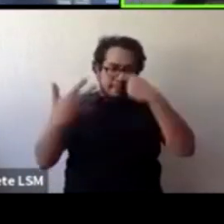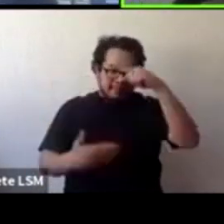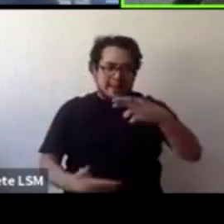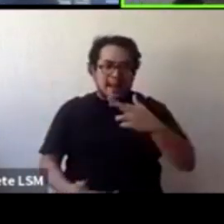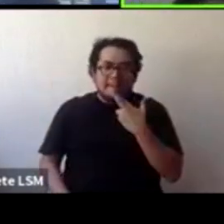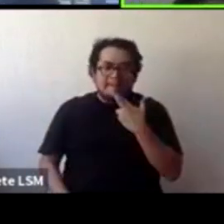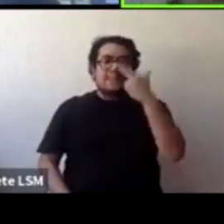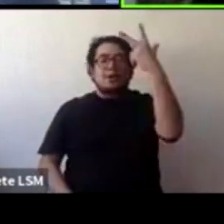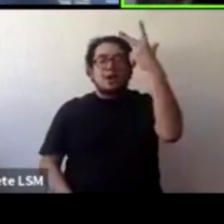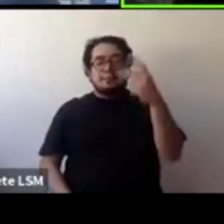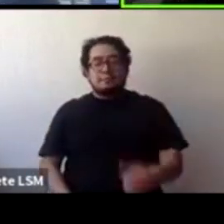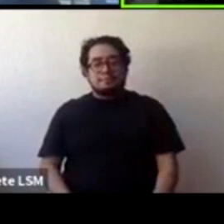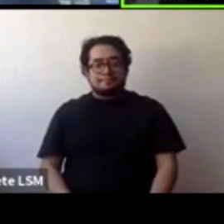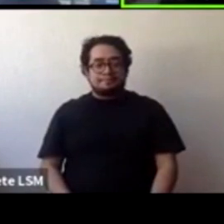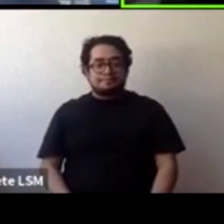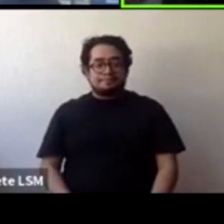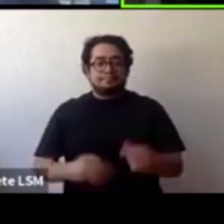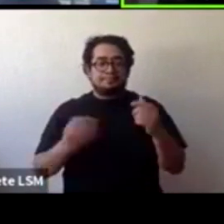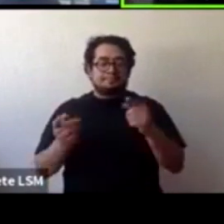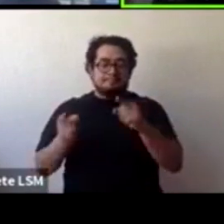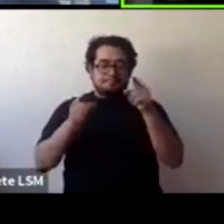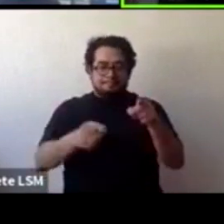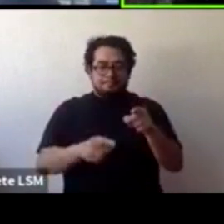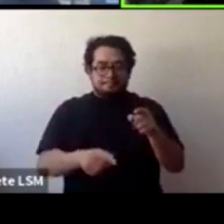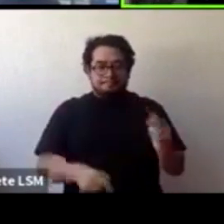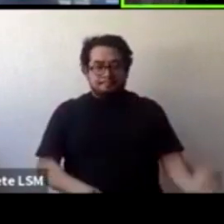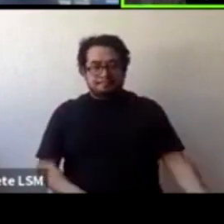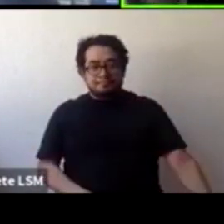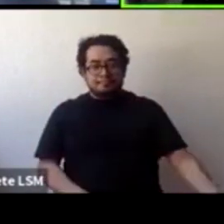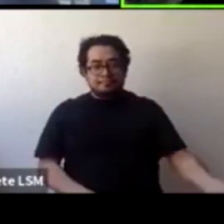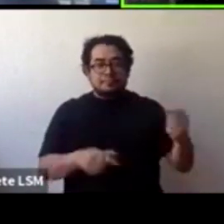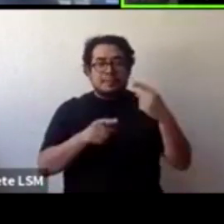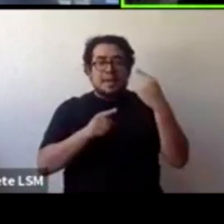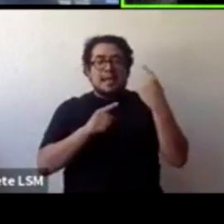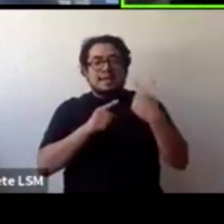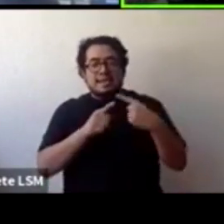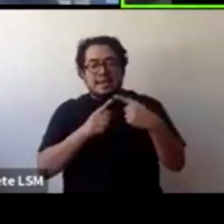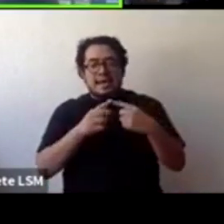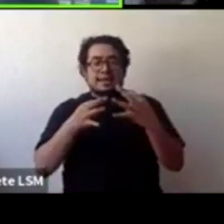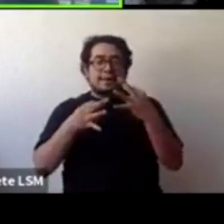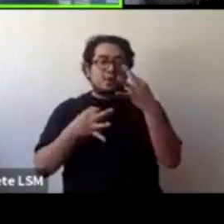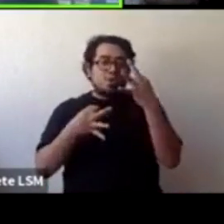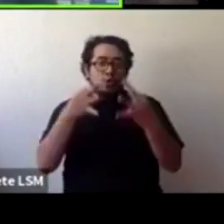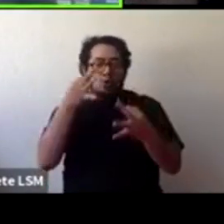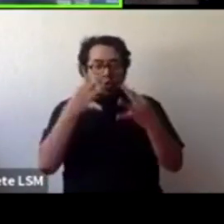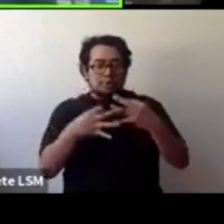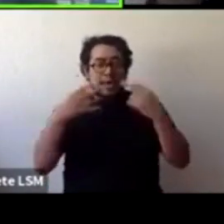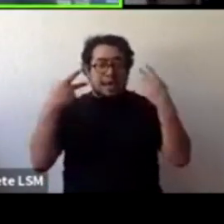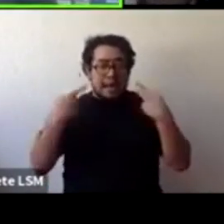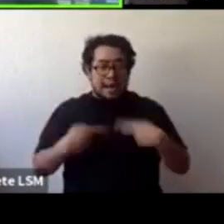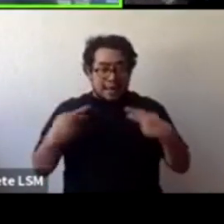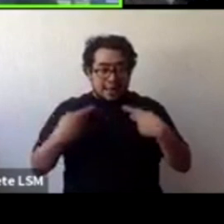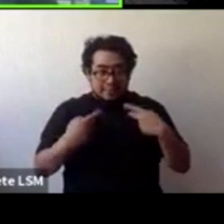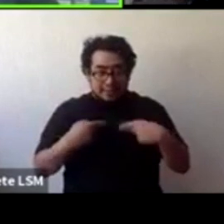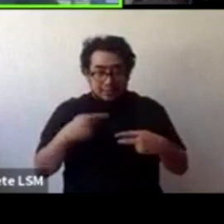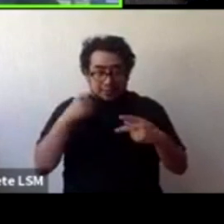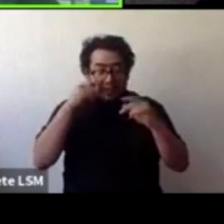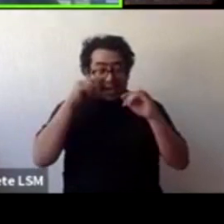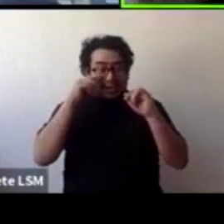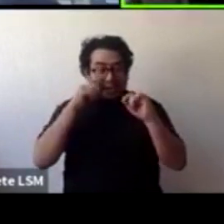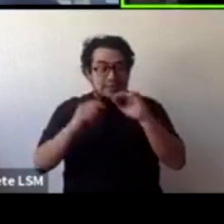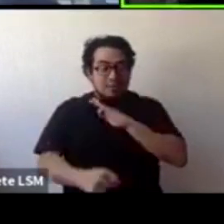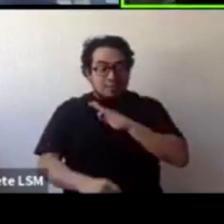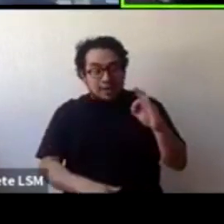este tema, el tema ya de quién juzga, los jueces capaces de escuchar a las víctimas, a esos niños,